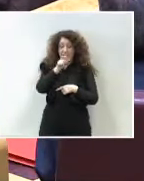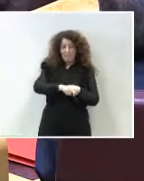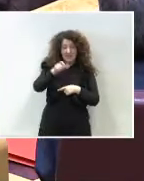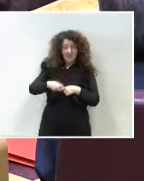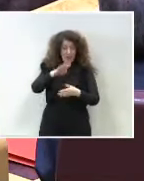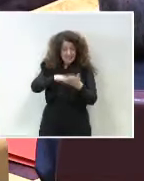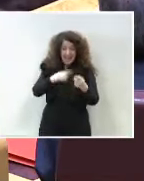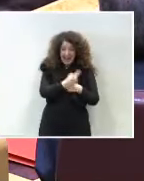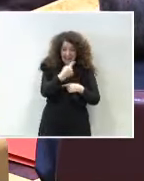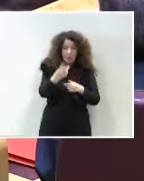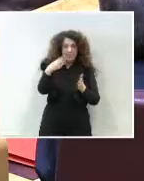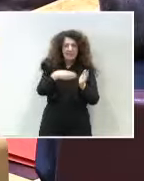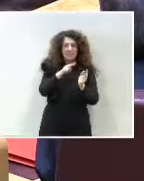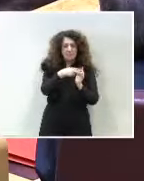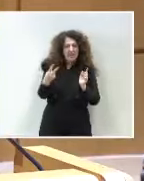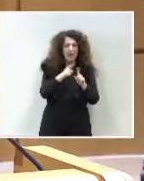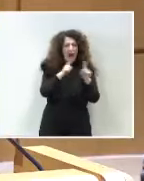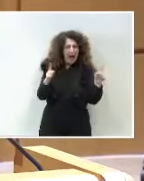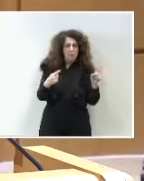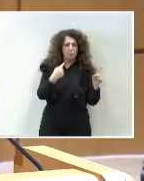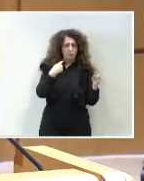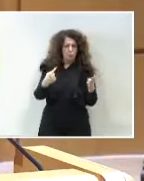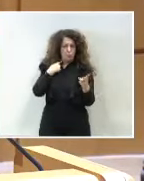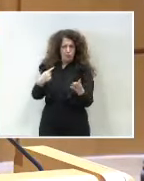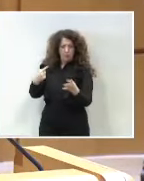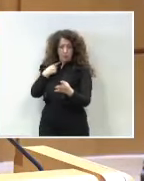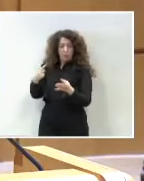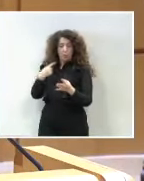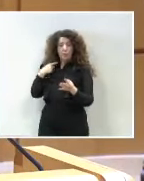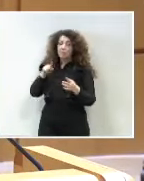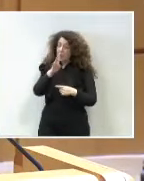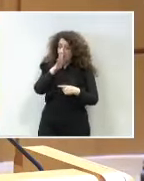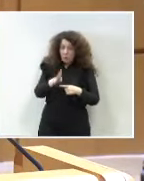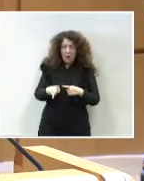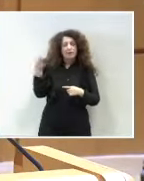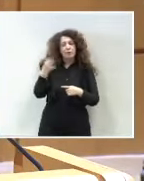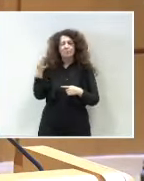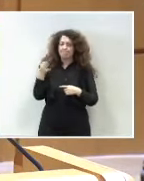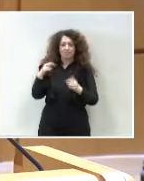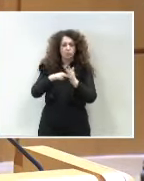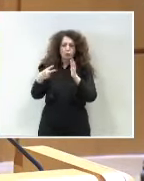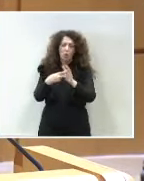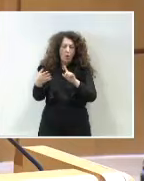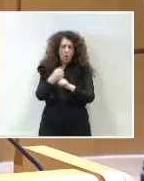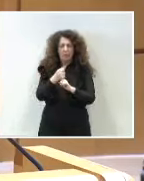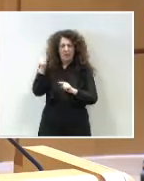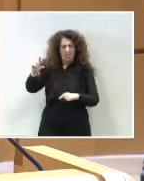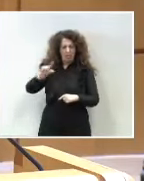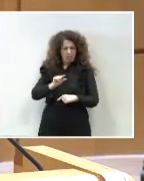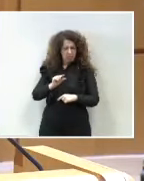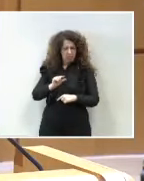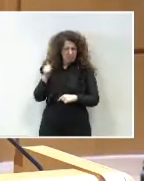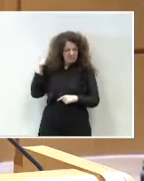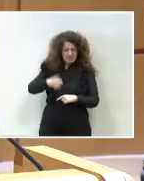Señor presidente, esta legislatura debe solucionar la infrafinanciación crónica de Cataluña, una cuestión que es